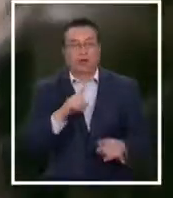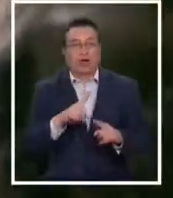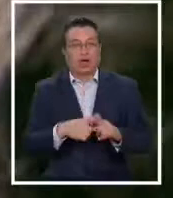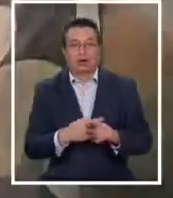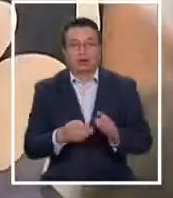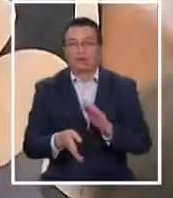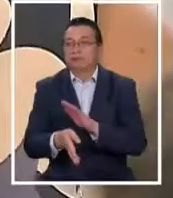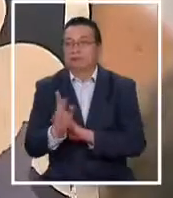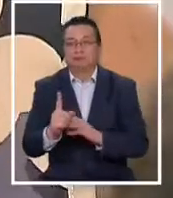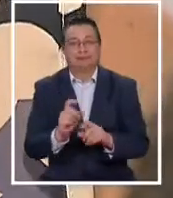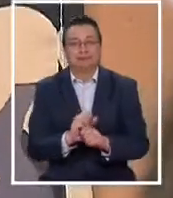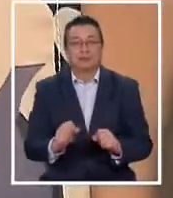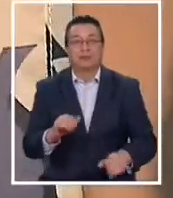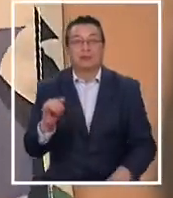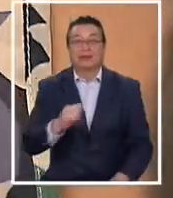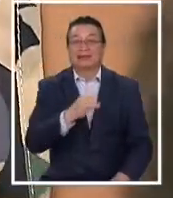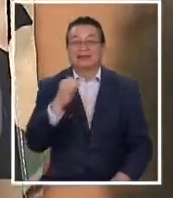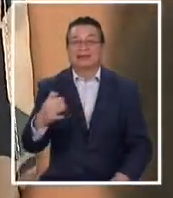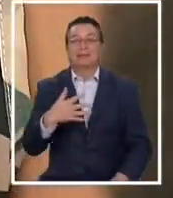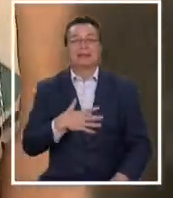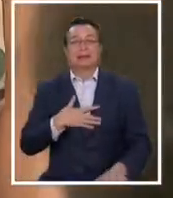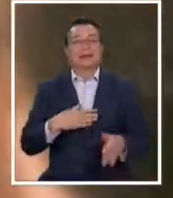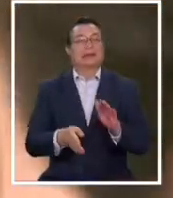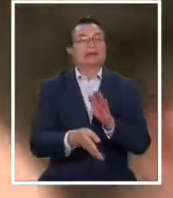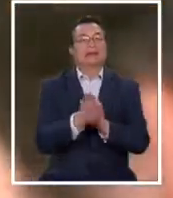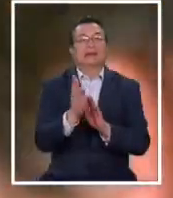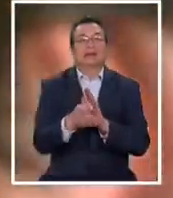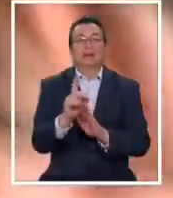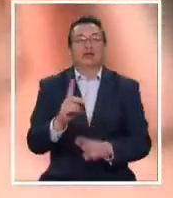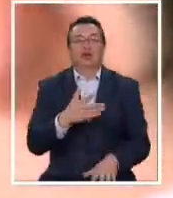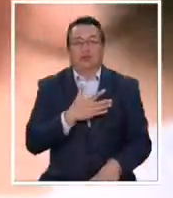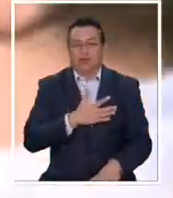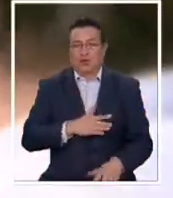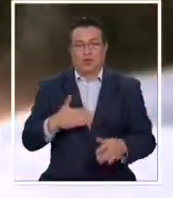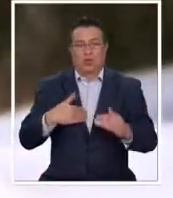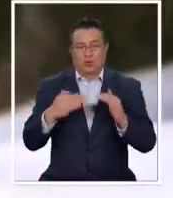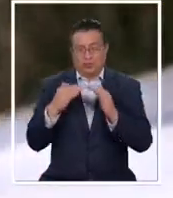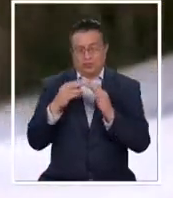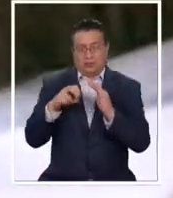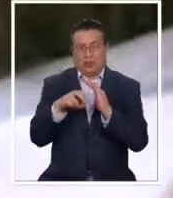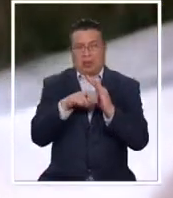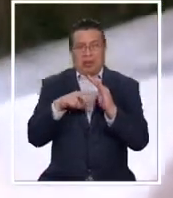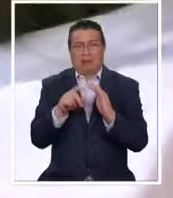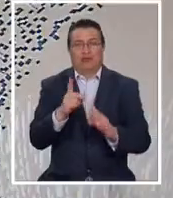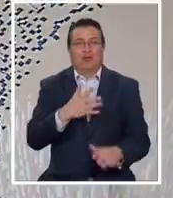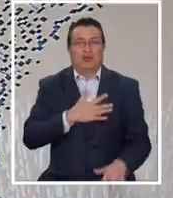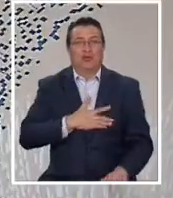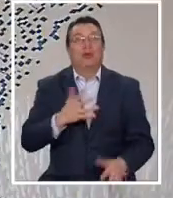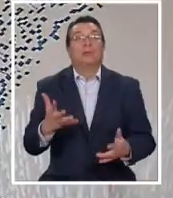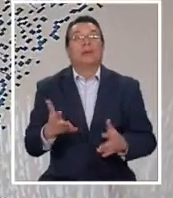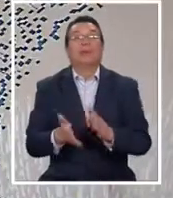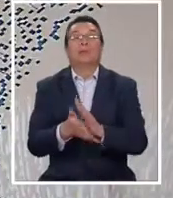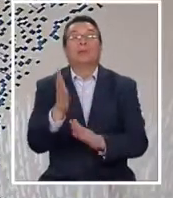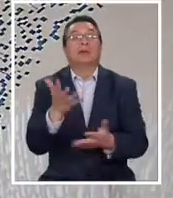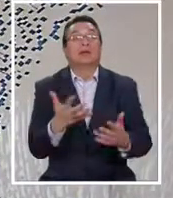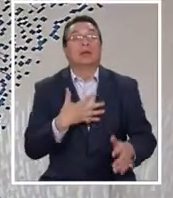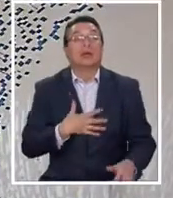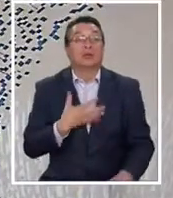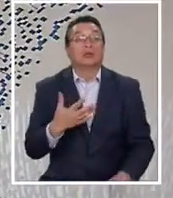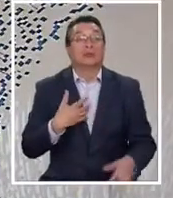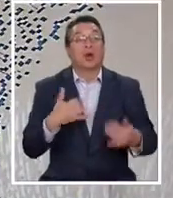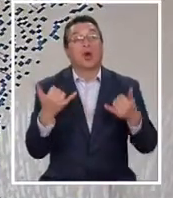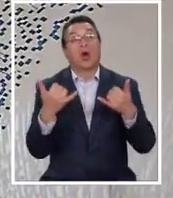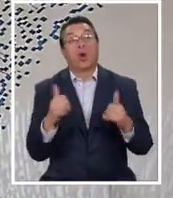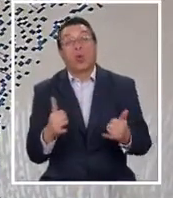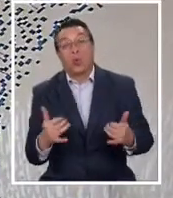puede salir. Casi siempre yo quiero salir, porque no me gusta estar acá en el cerro. ¿Y a qué te gustaría salir, por ejemplo? A